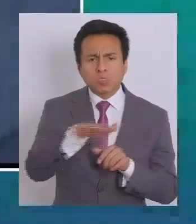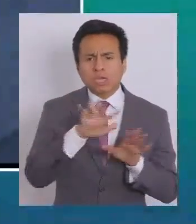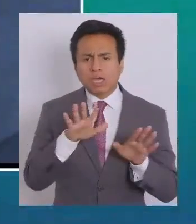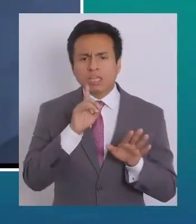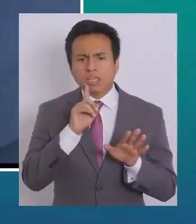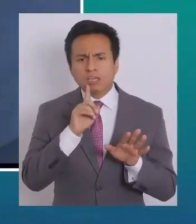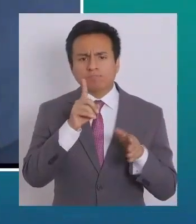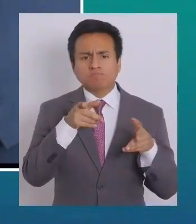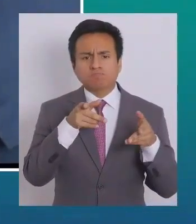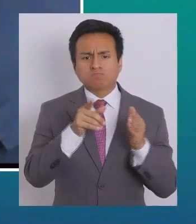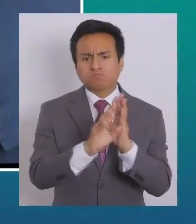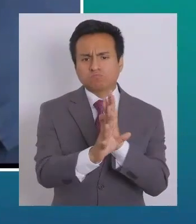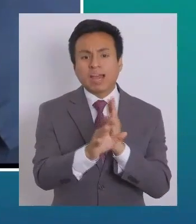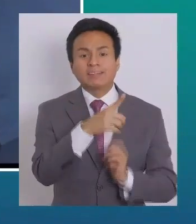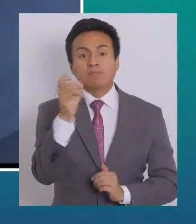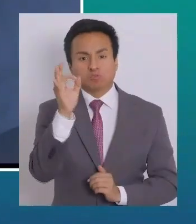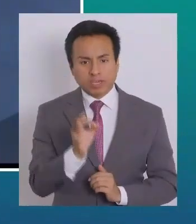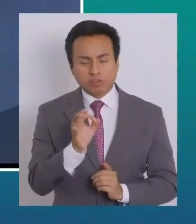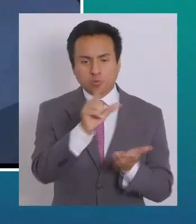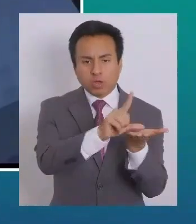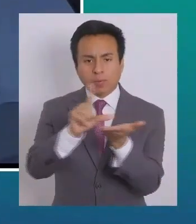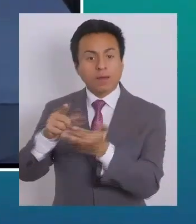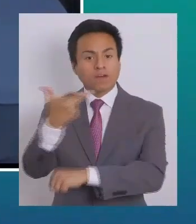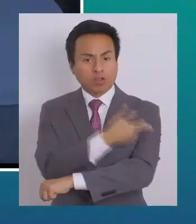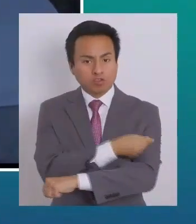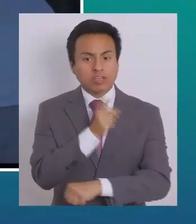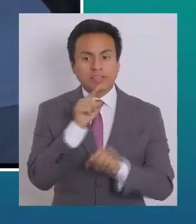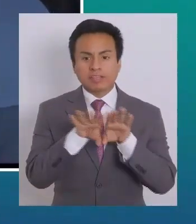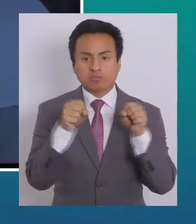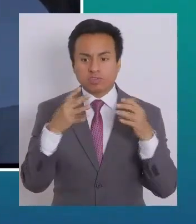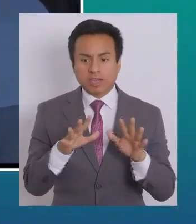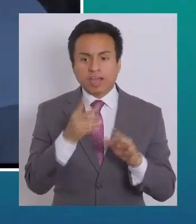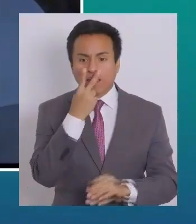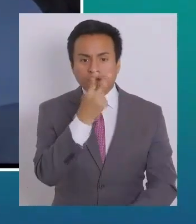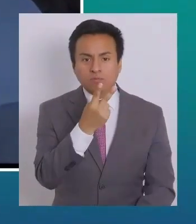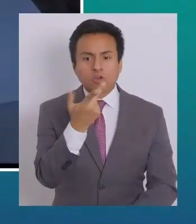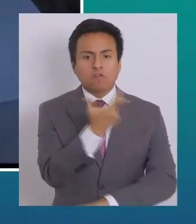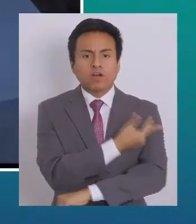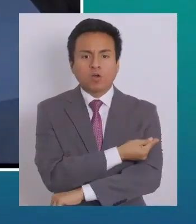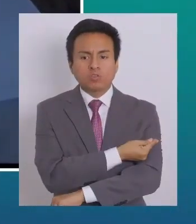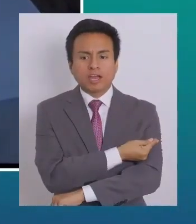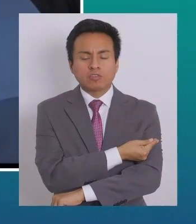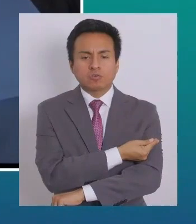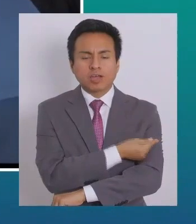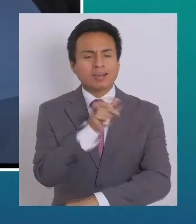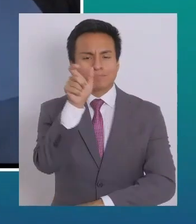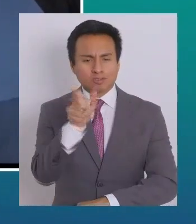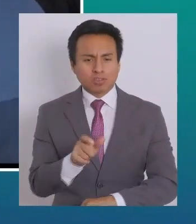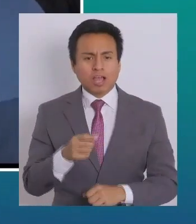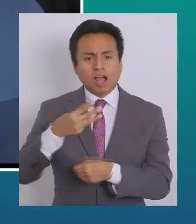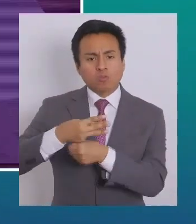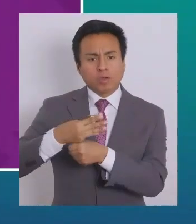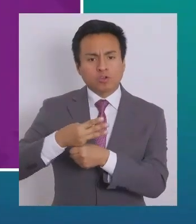constituidos, el 100% de los locales de vacunación. Ahí vemos cómo estamos vacunando a una persona, a un